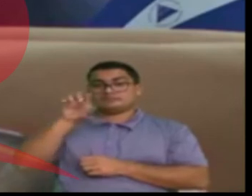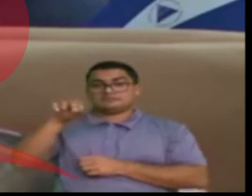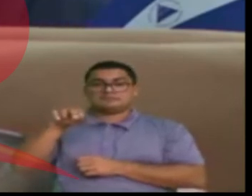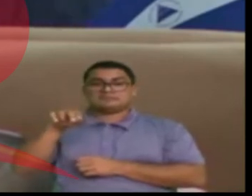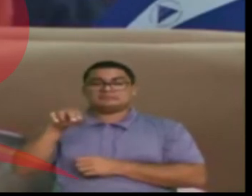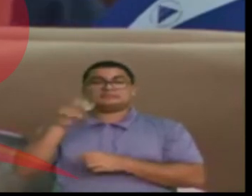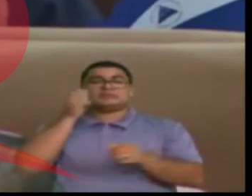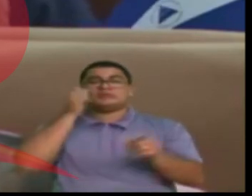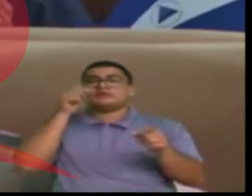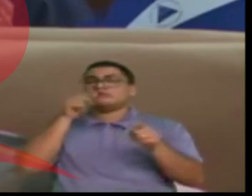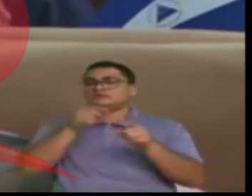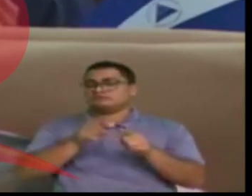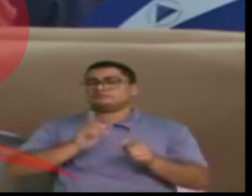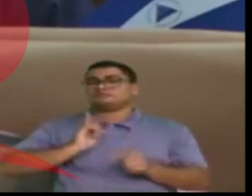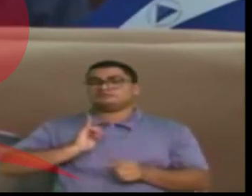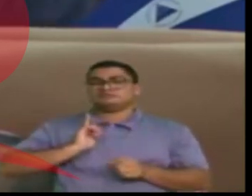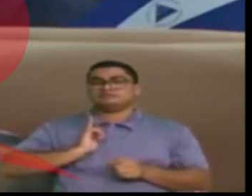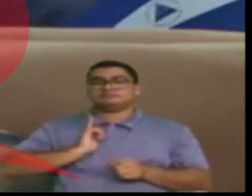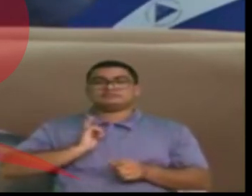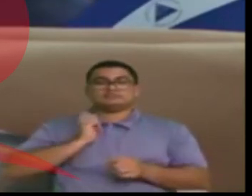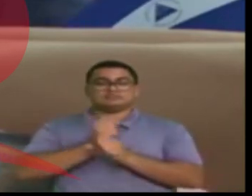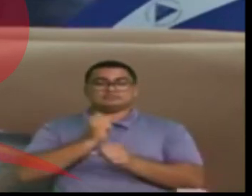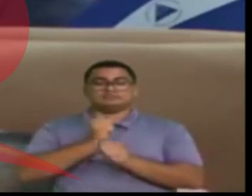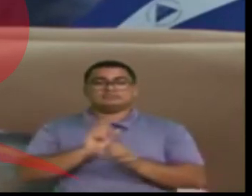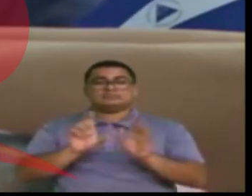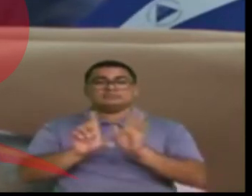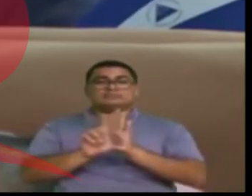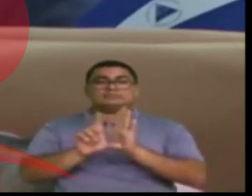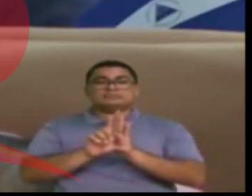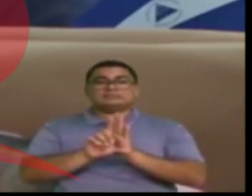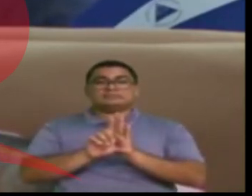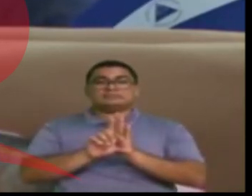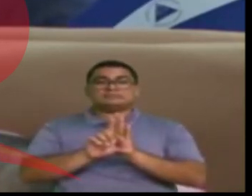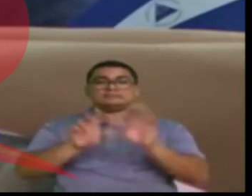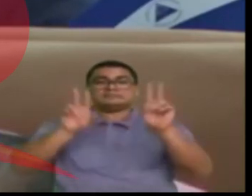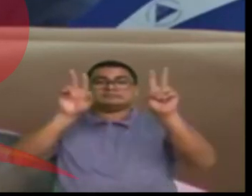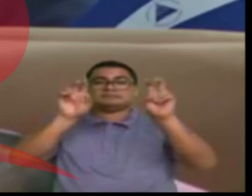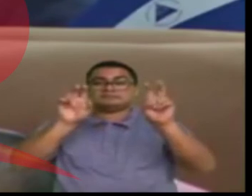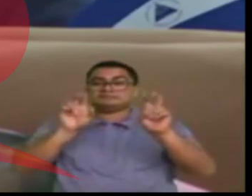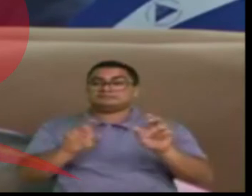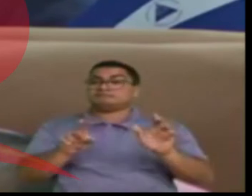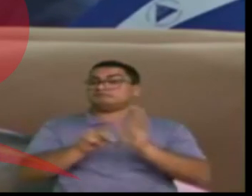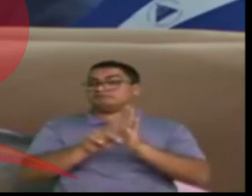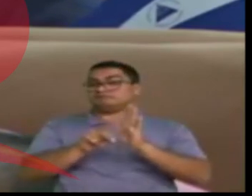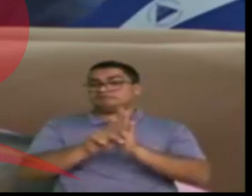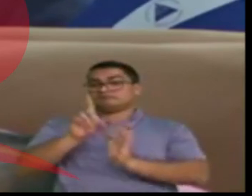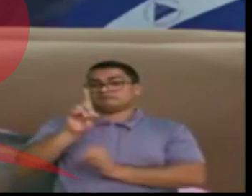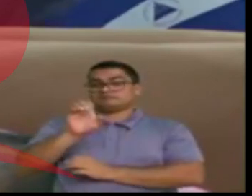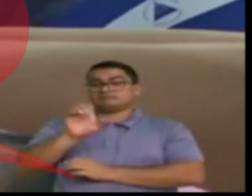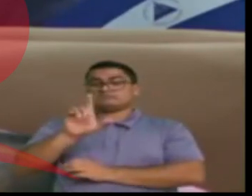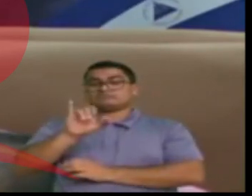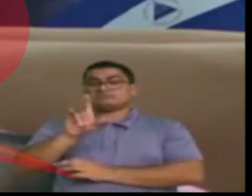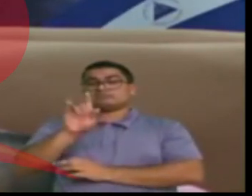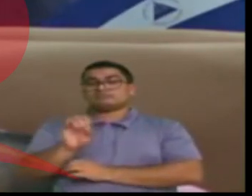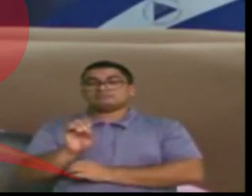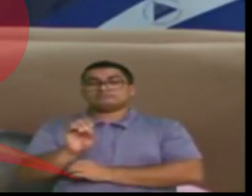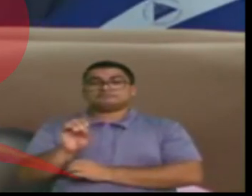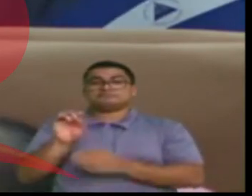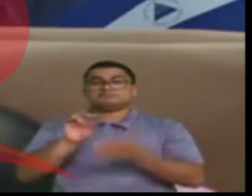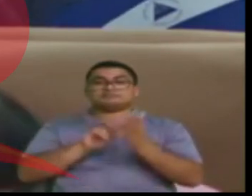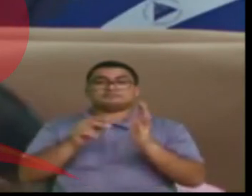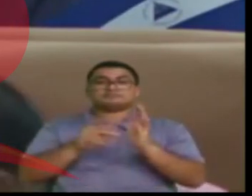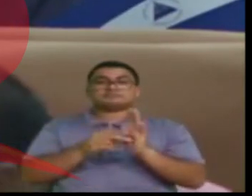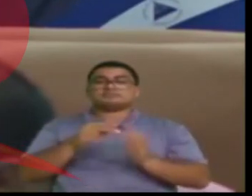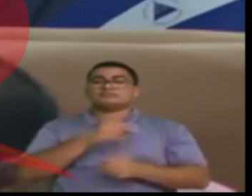el objetivo que tenemos cuando legislamos sobre este tipo de delitos, no es crear